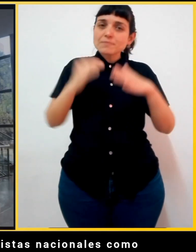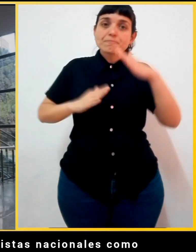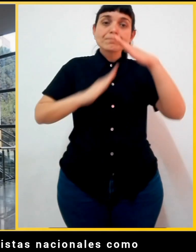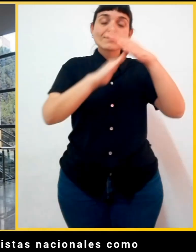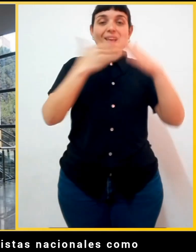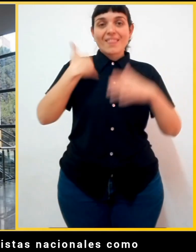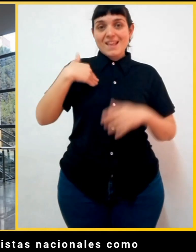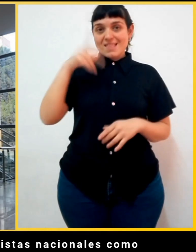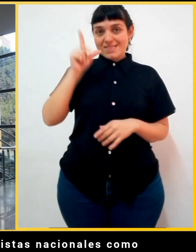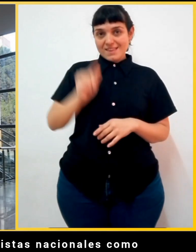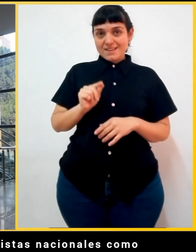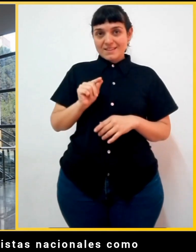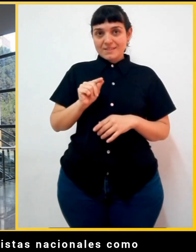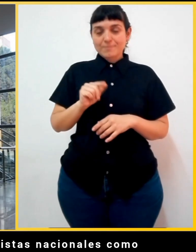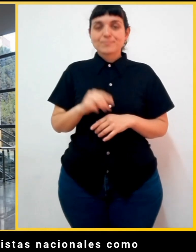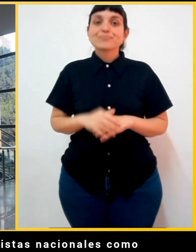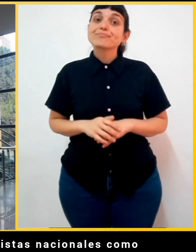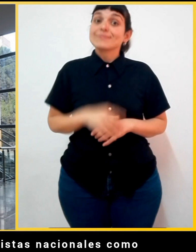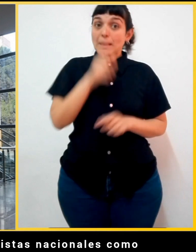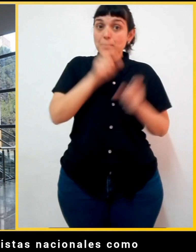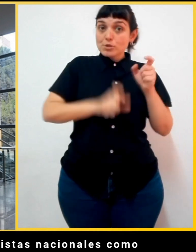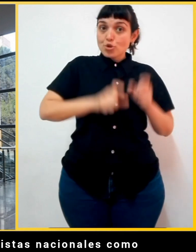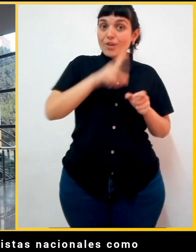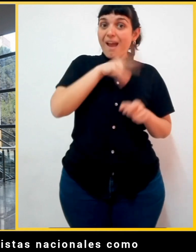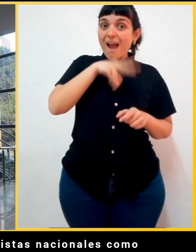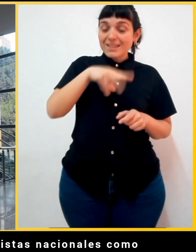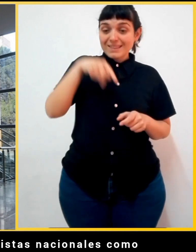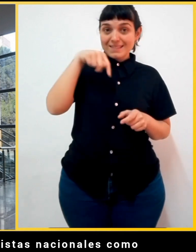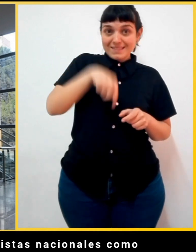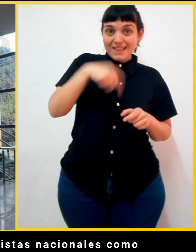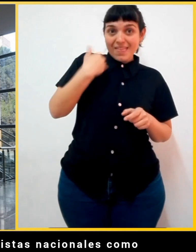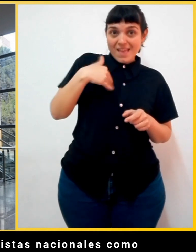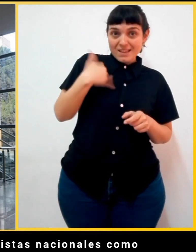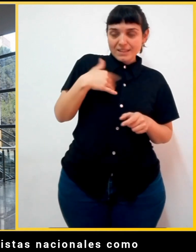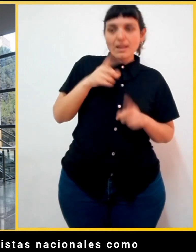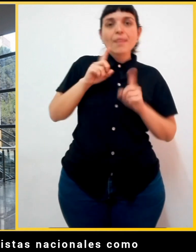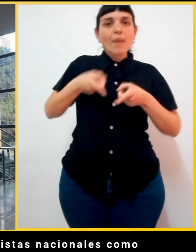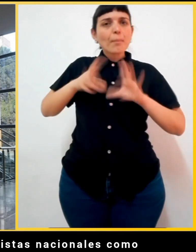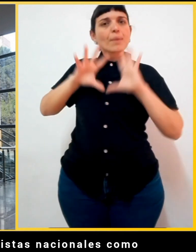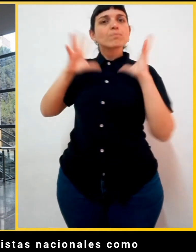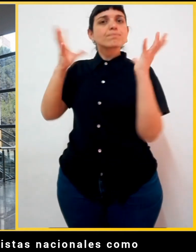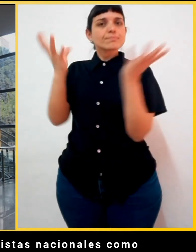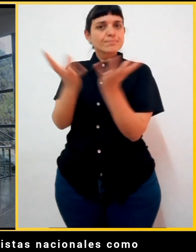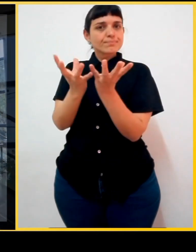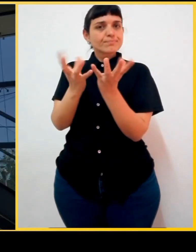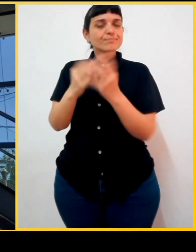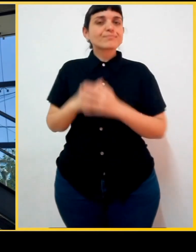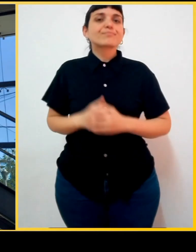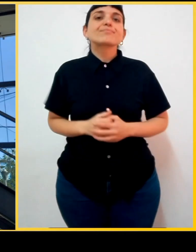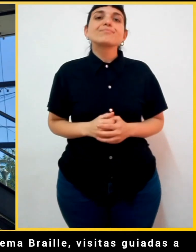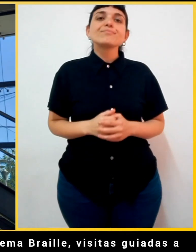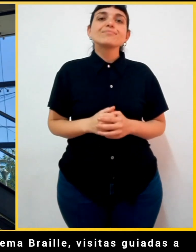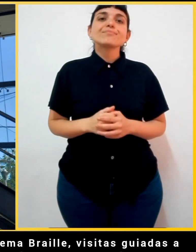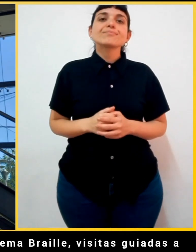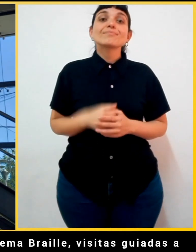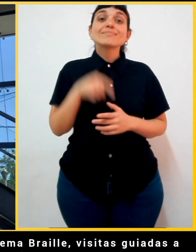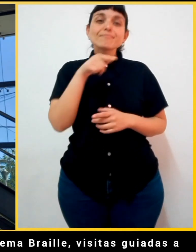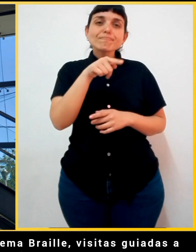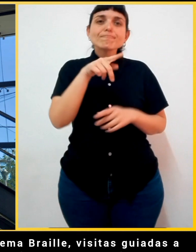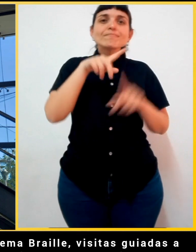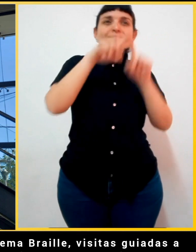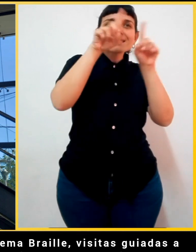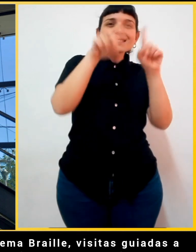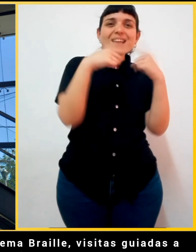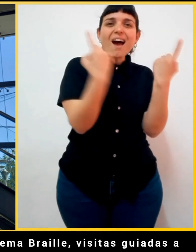importantes del país, tanto de artistas nacionales como internacionales. A través de